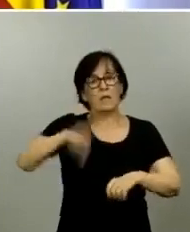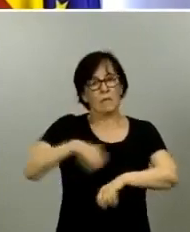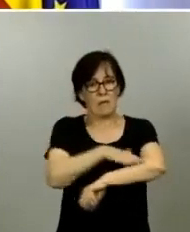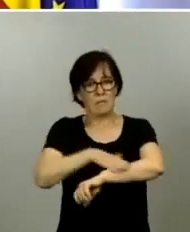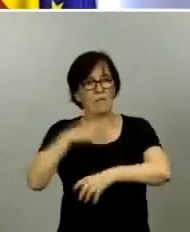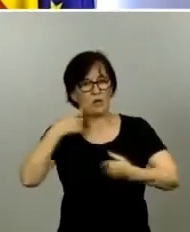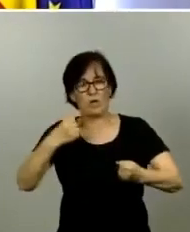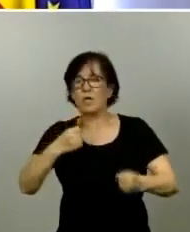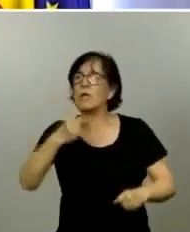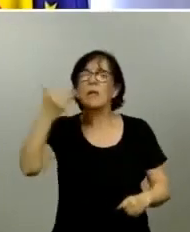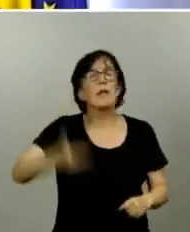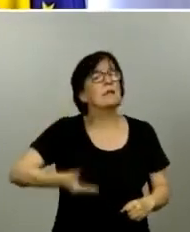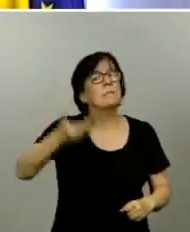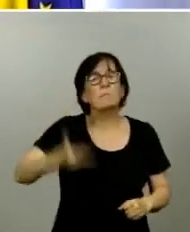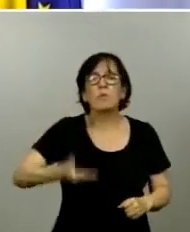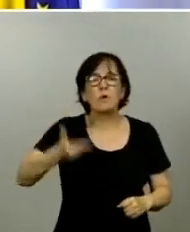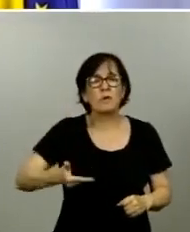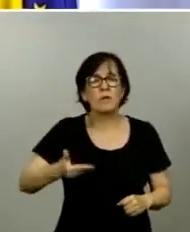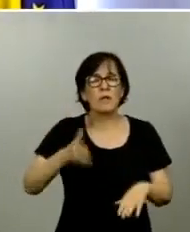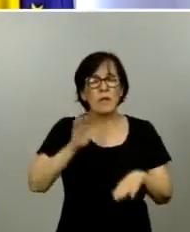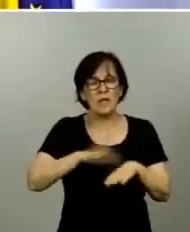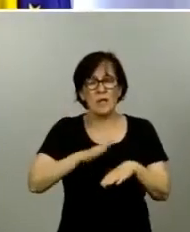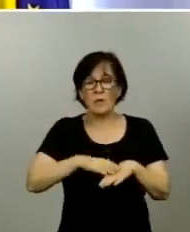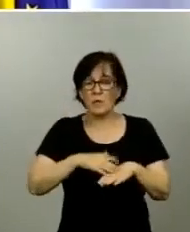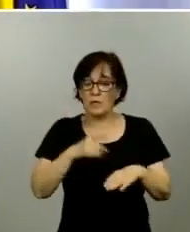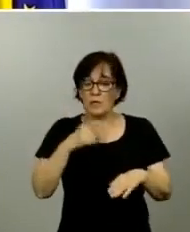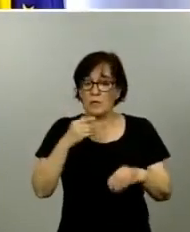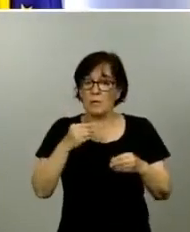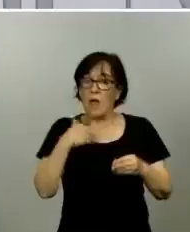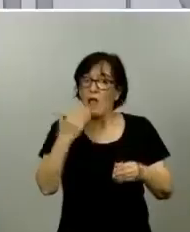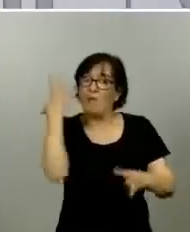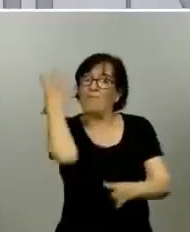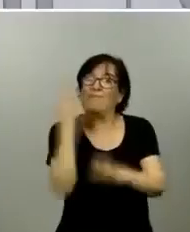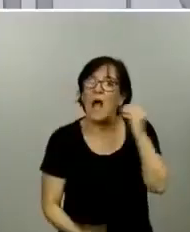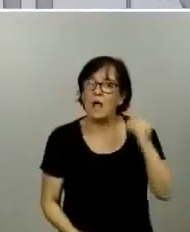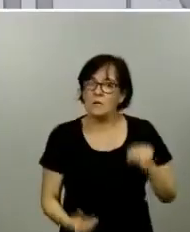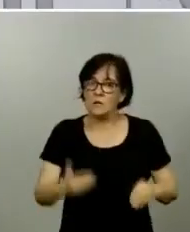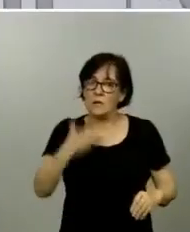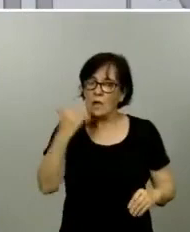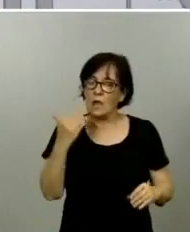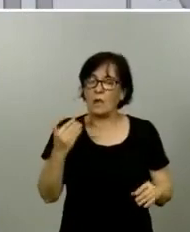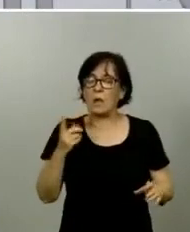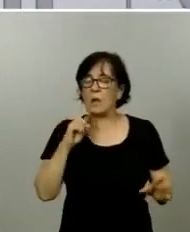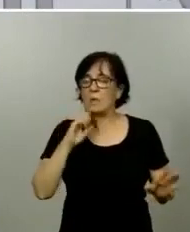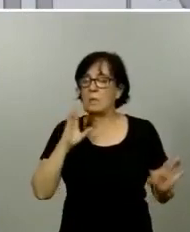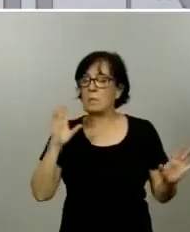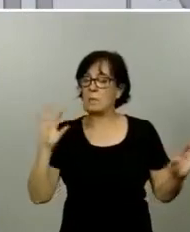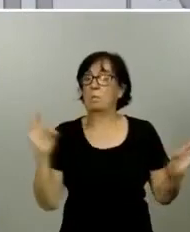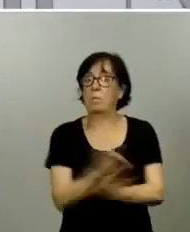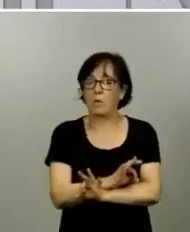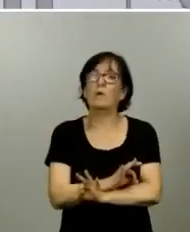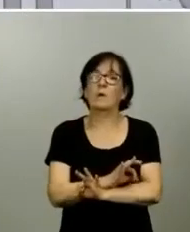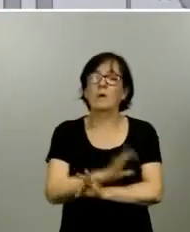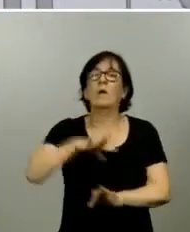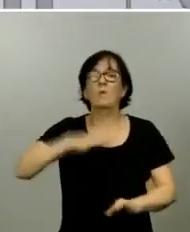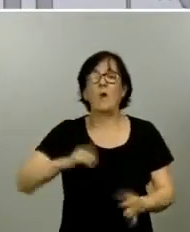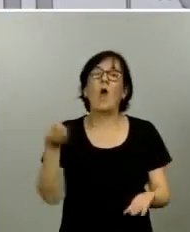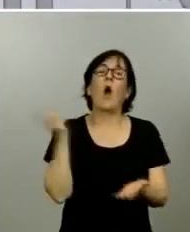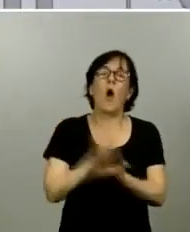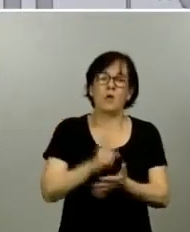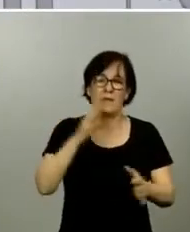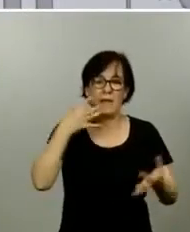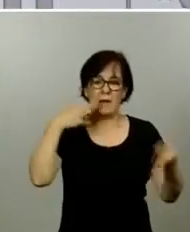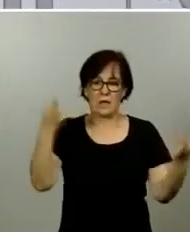importante, insisto, porque una mala acción, una acción equivocada, puede poner en riesgo todo lo que hemos